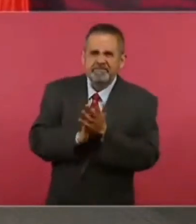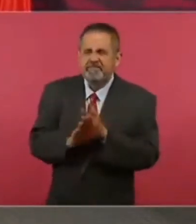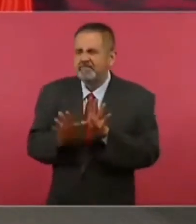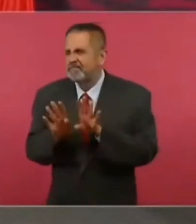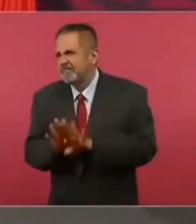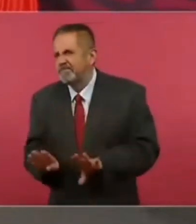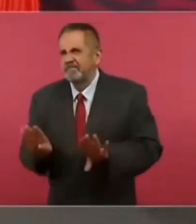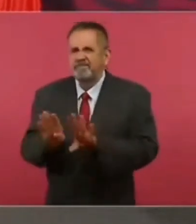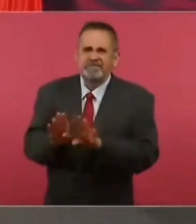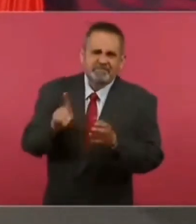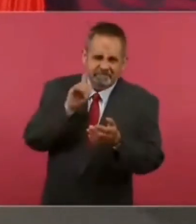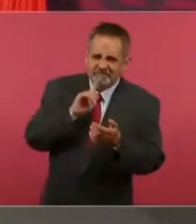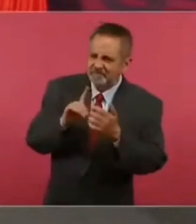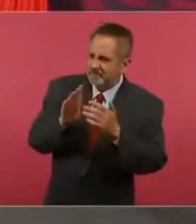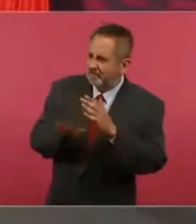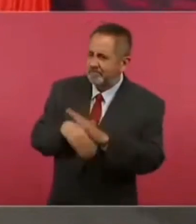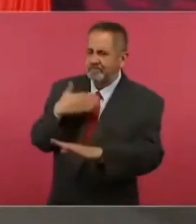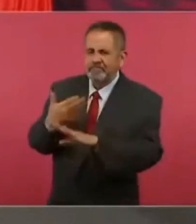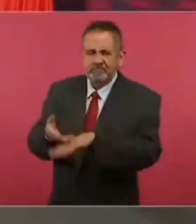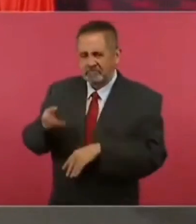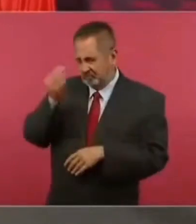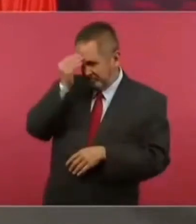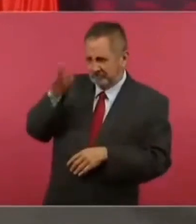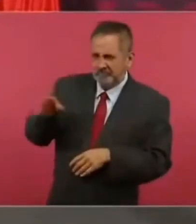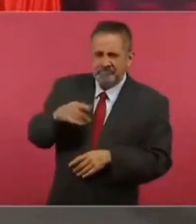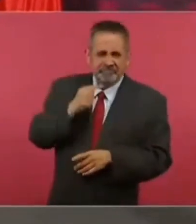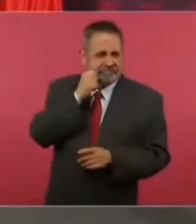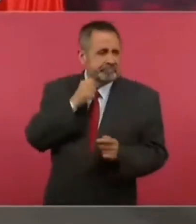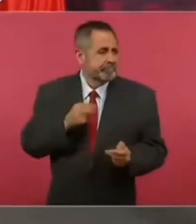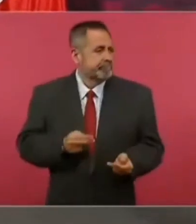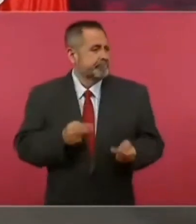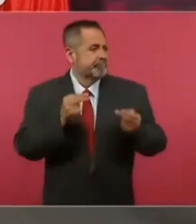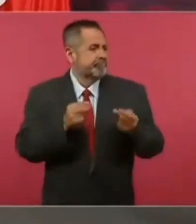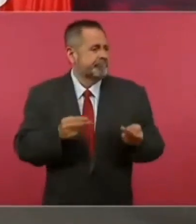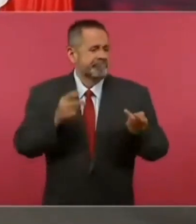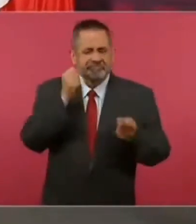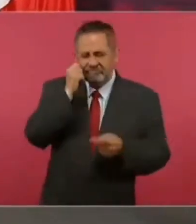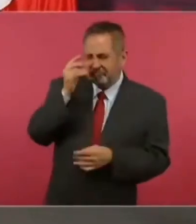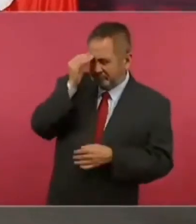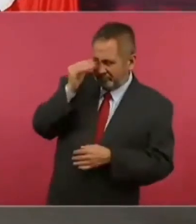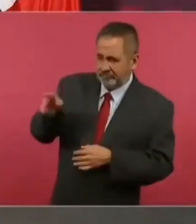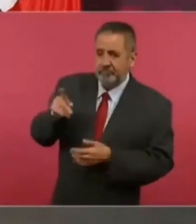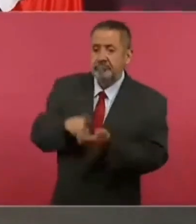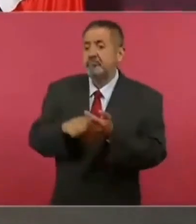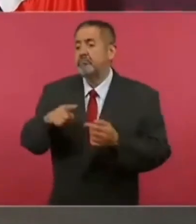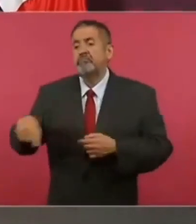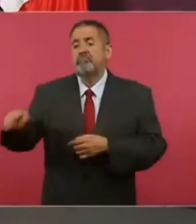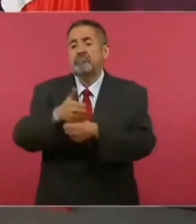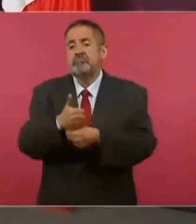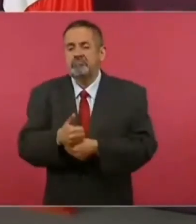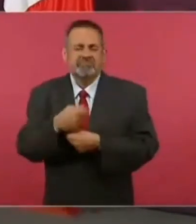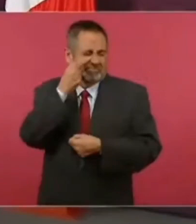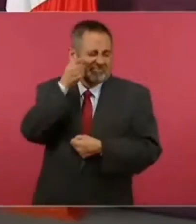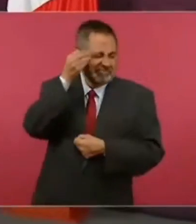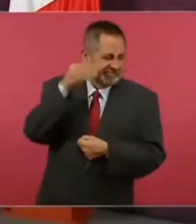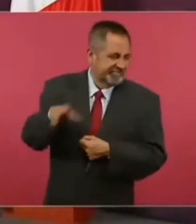y no les importa lucrar con el dolor ajeno.